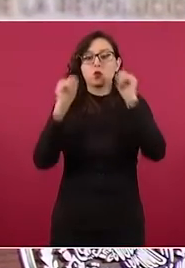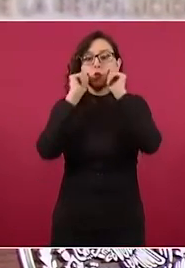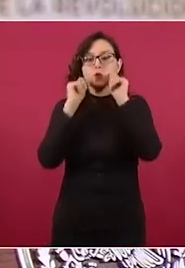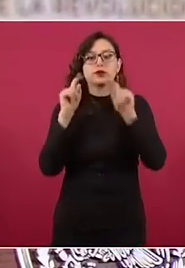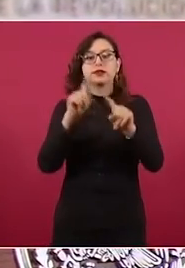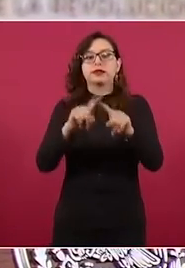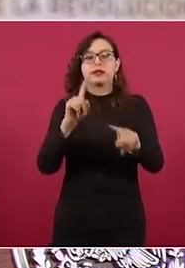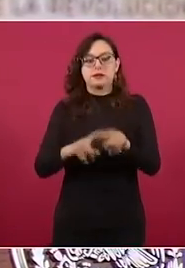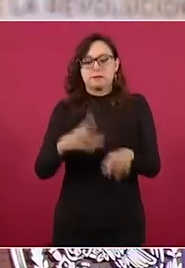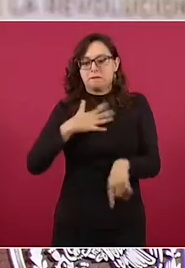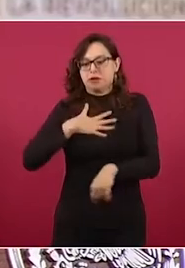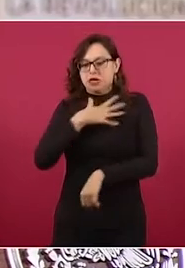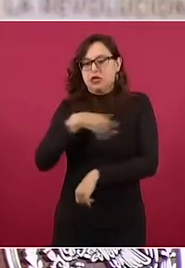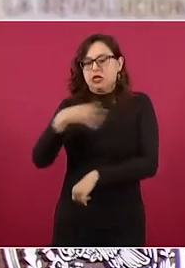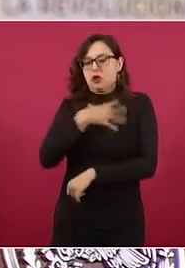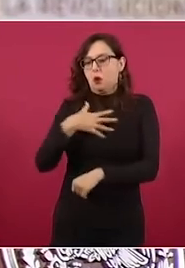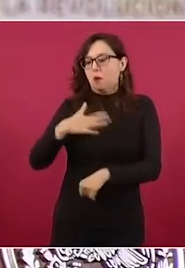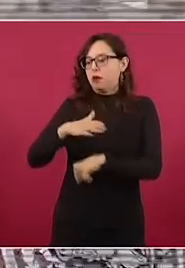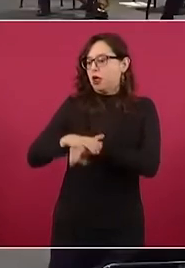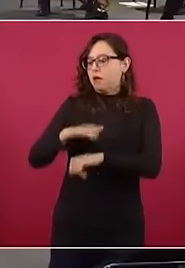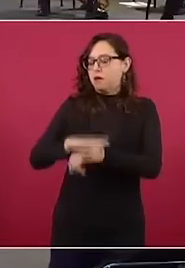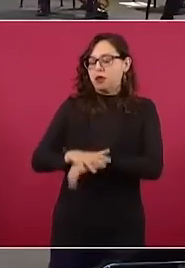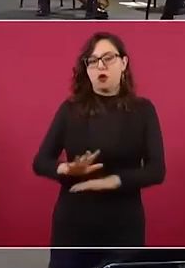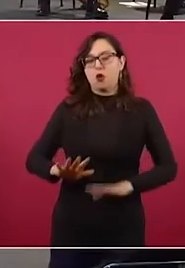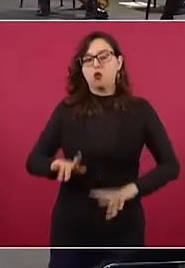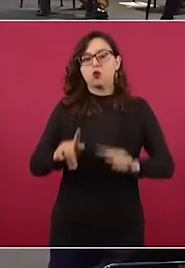mis amigos, ni para nadie.